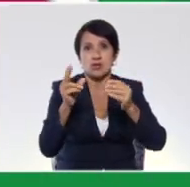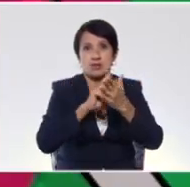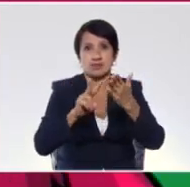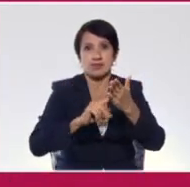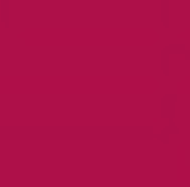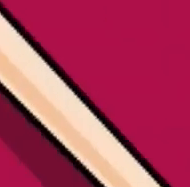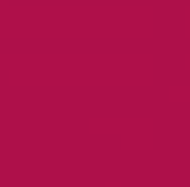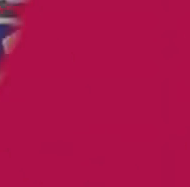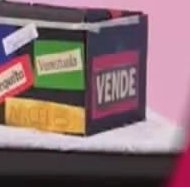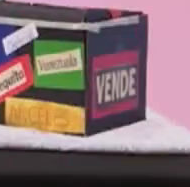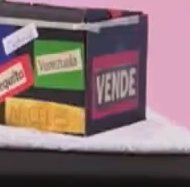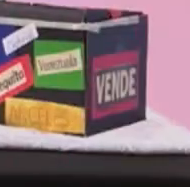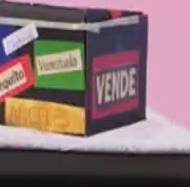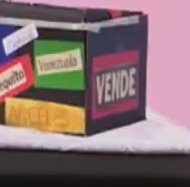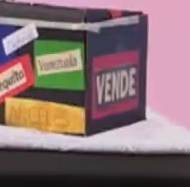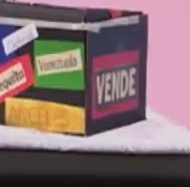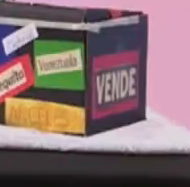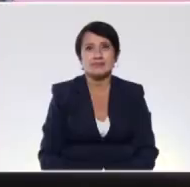ortografía.